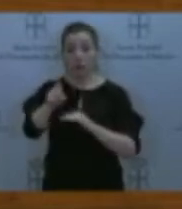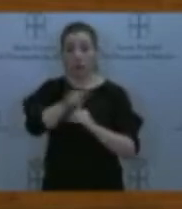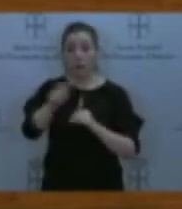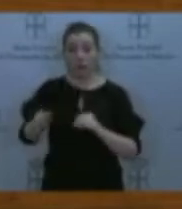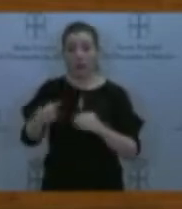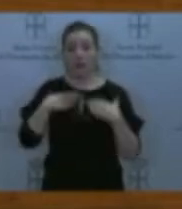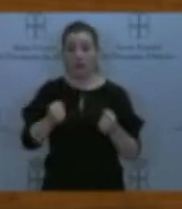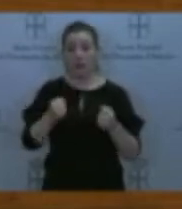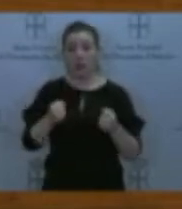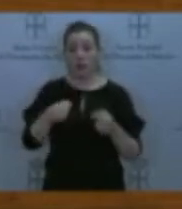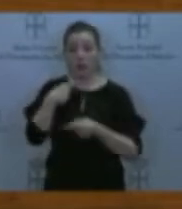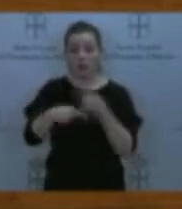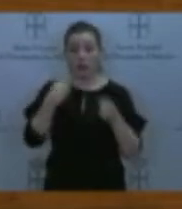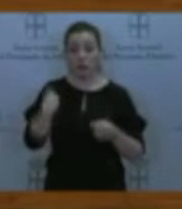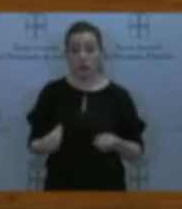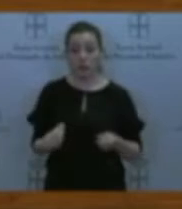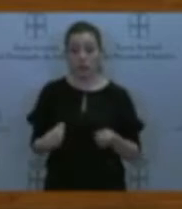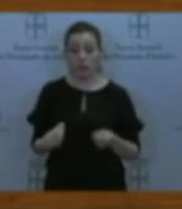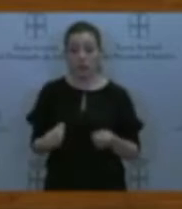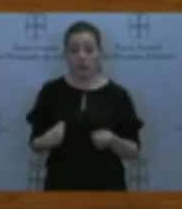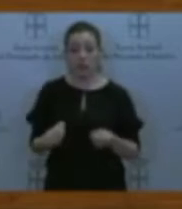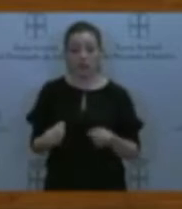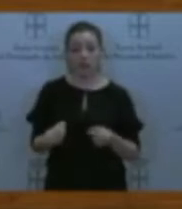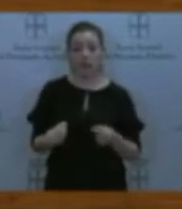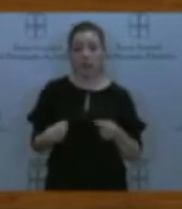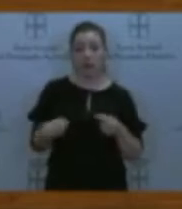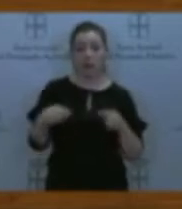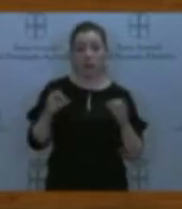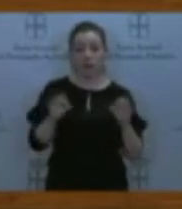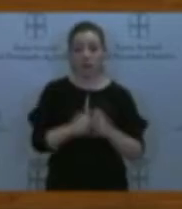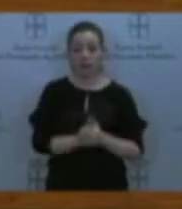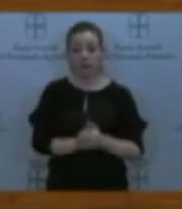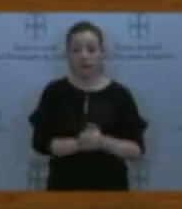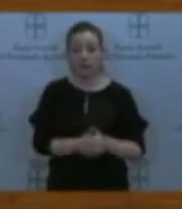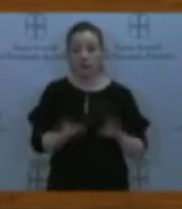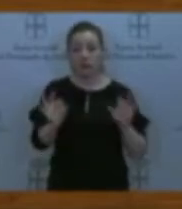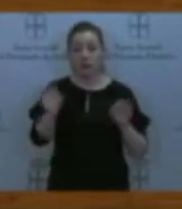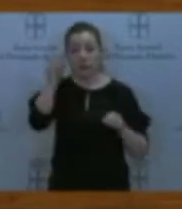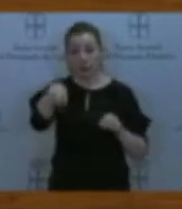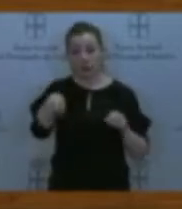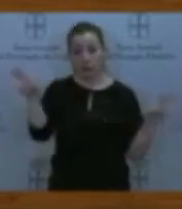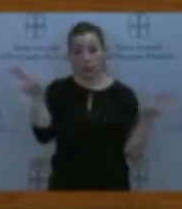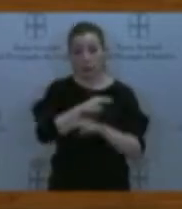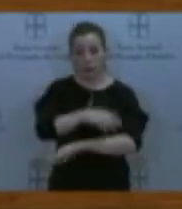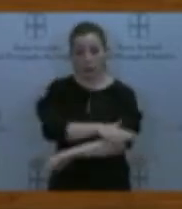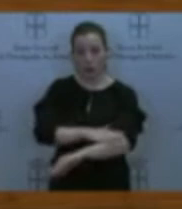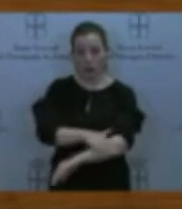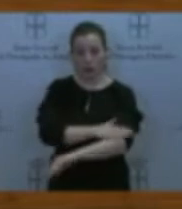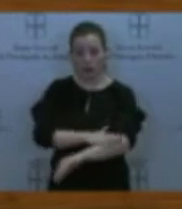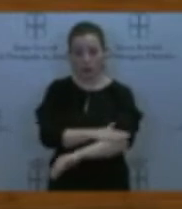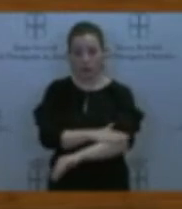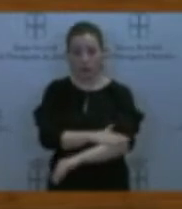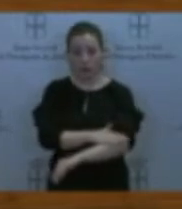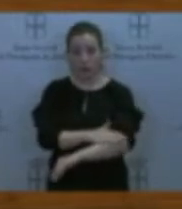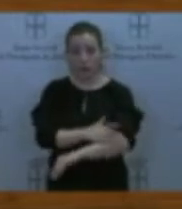mismos efectos, porque son procesos paralelos con efectos de 1 de enero de 2018 igualmente, algo que también vetó el Gobierno impidiendo que